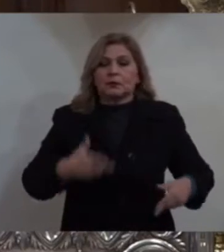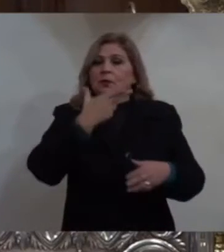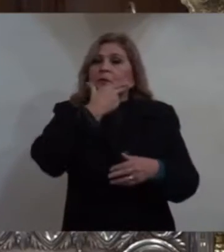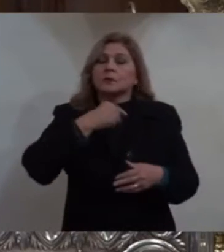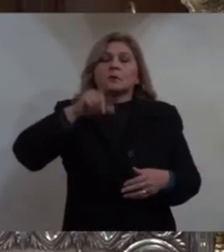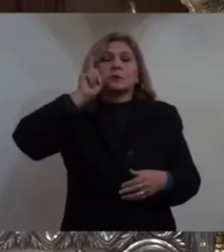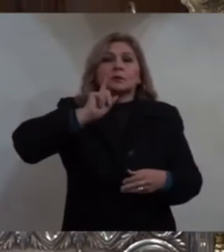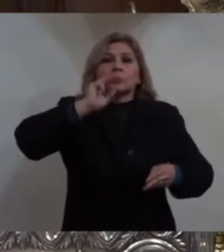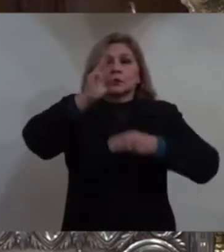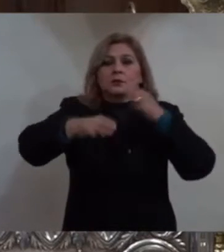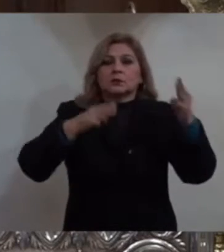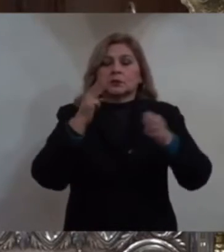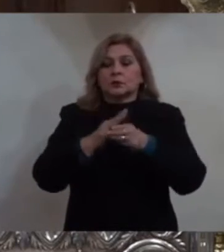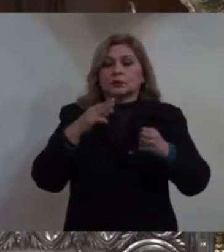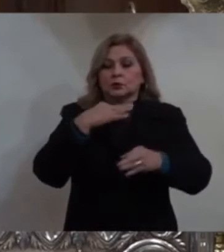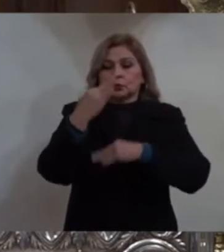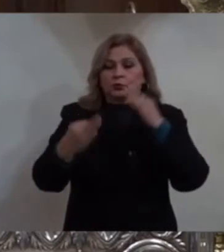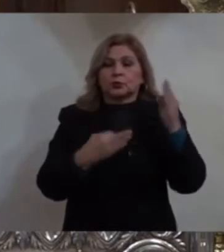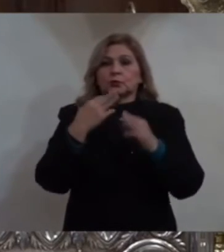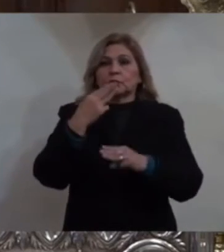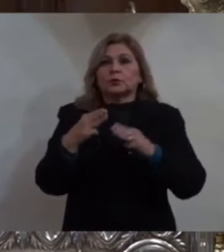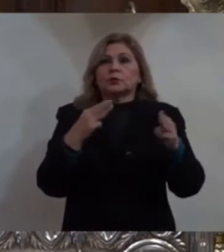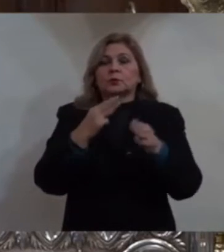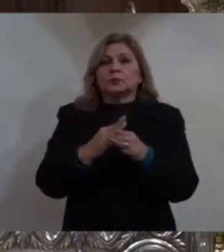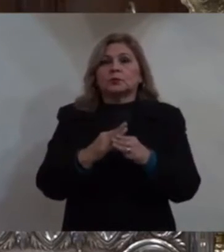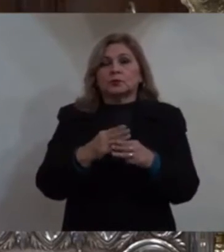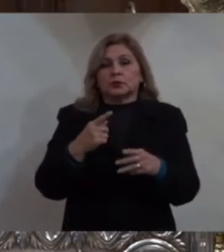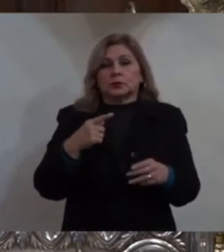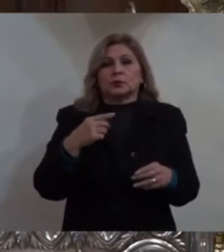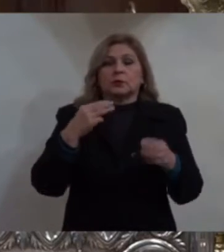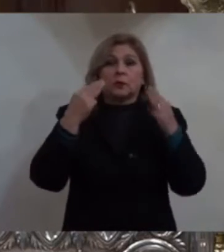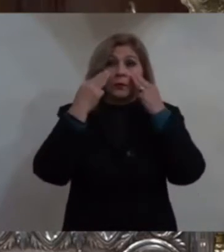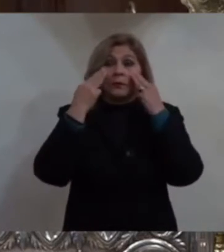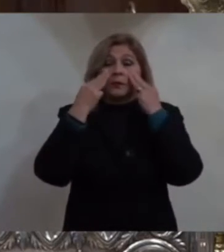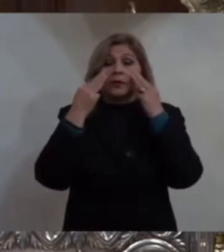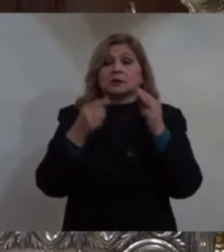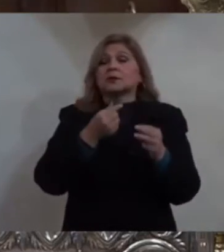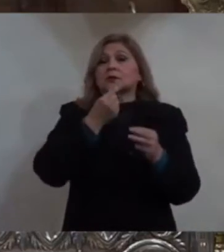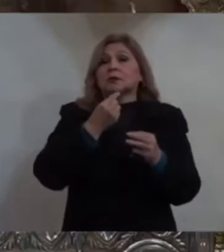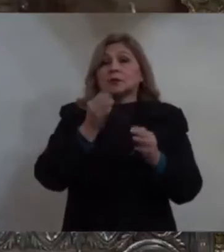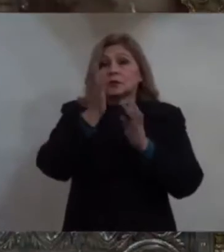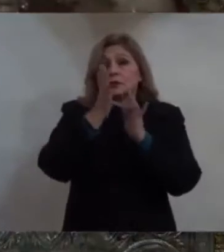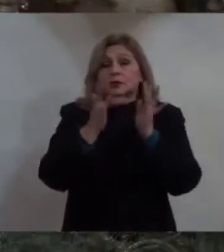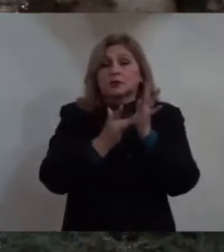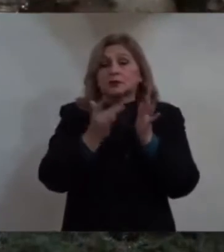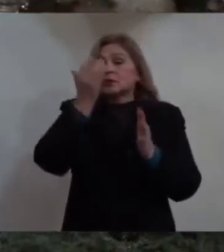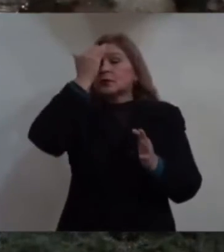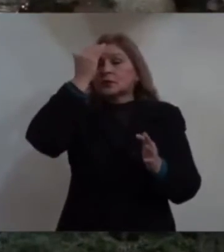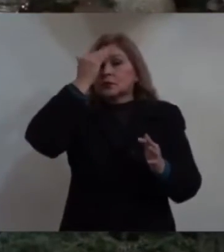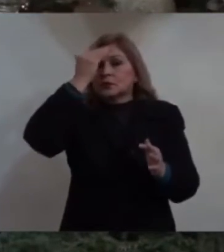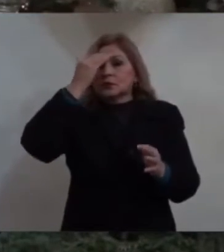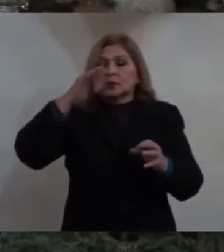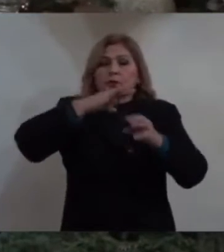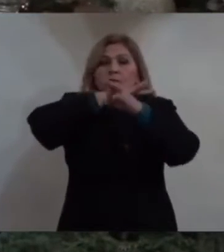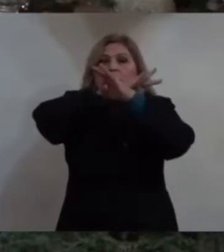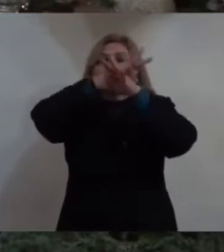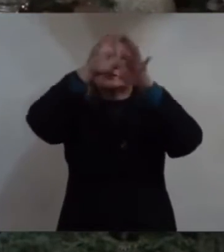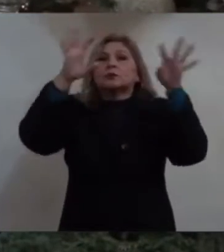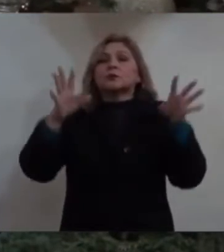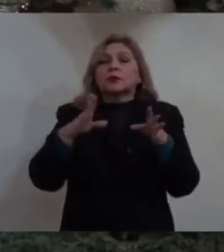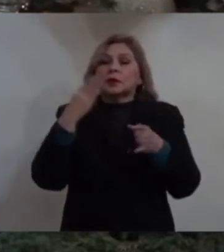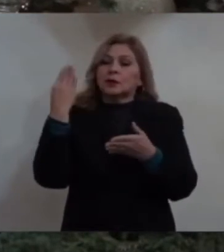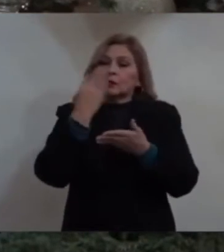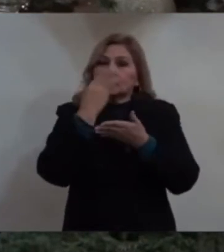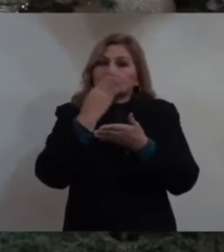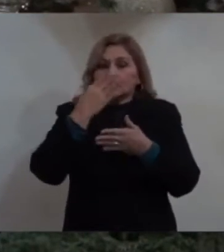de todo el mundo, mirando al niño Jesús, conociendo su evangelio, saben